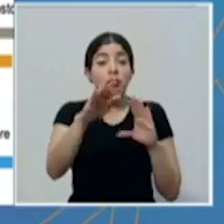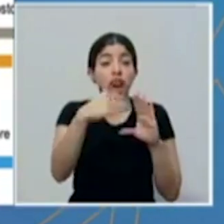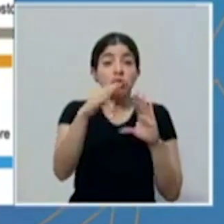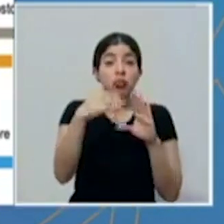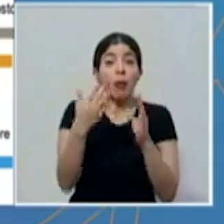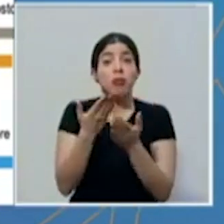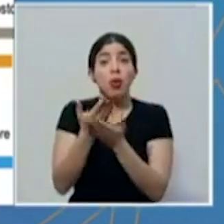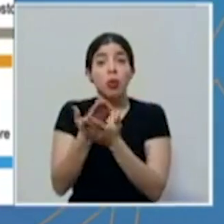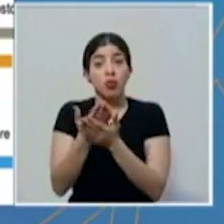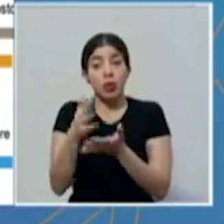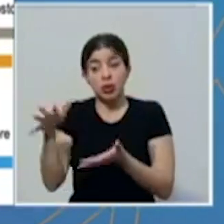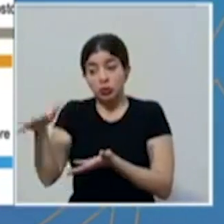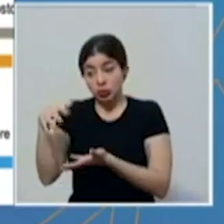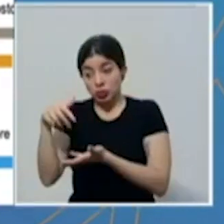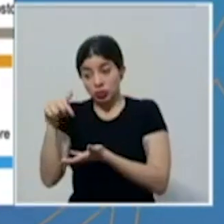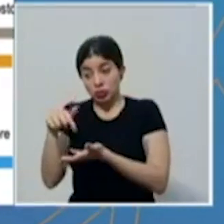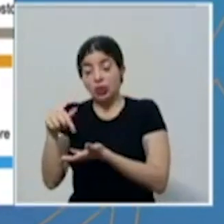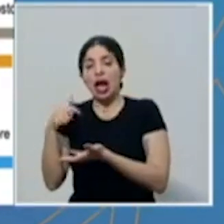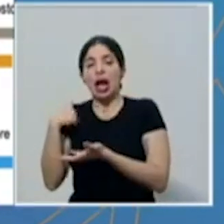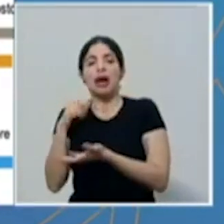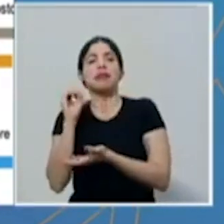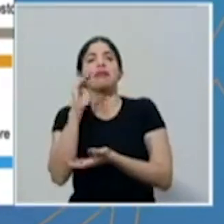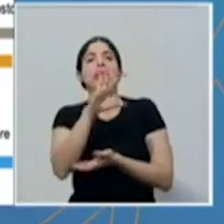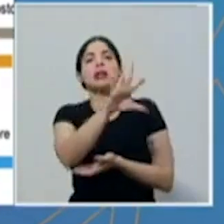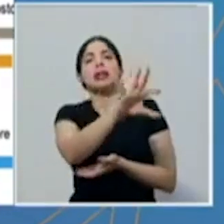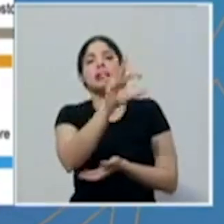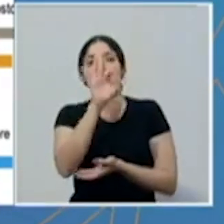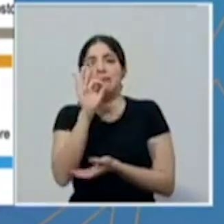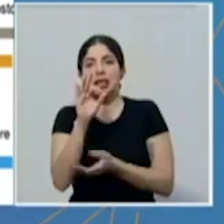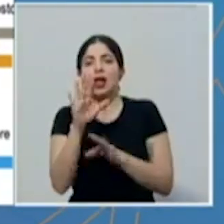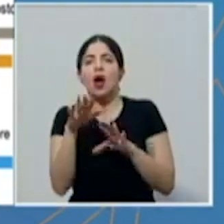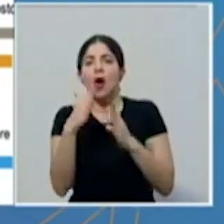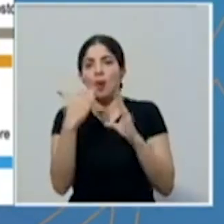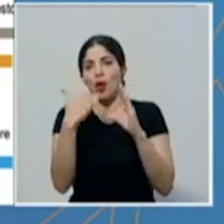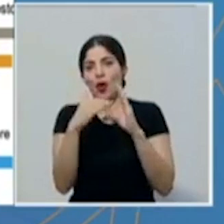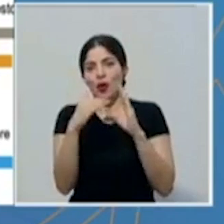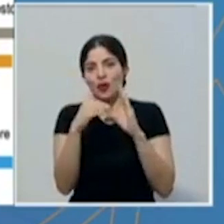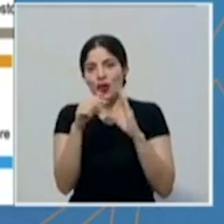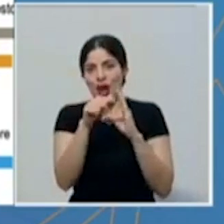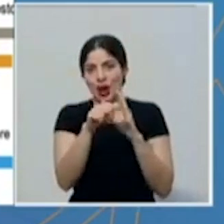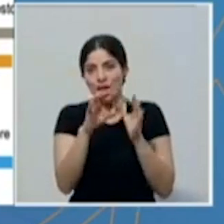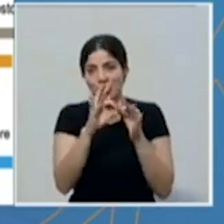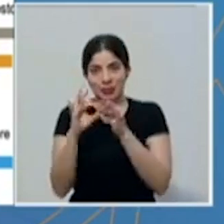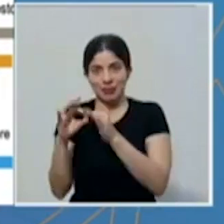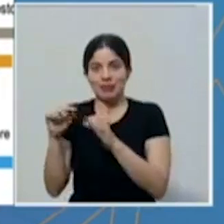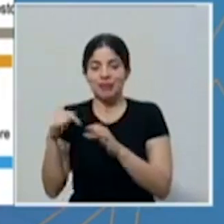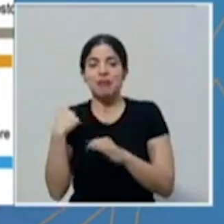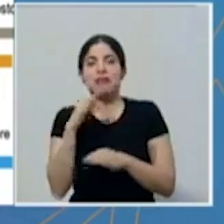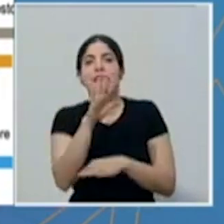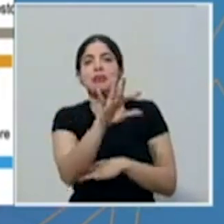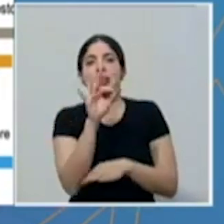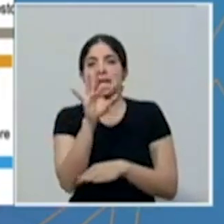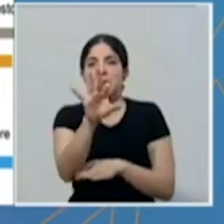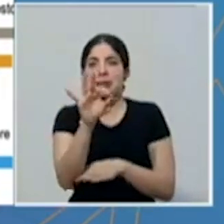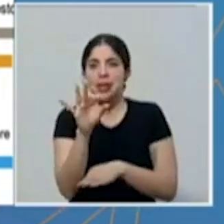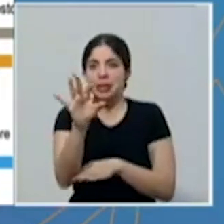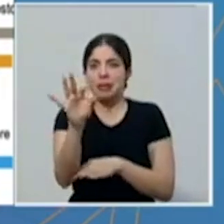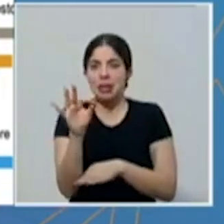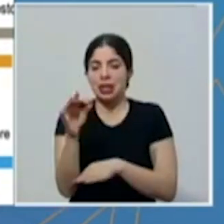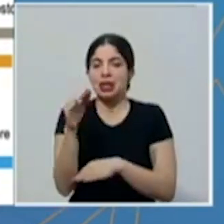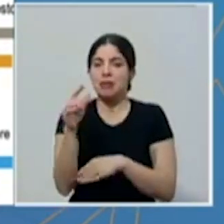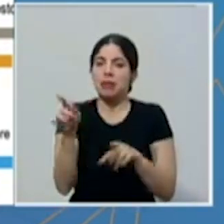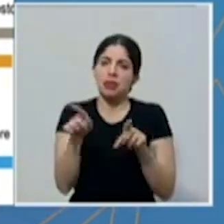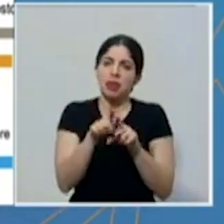estaremos haciéndoles llegar la invitación a través del correo electrónico que nos provean para ese fin y igualmente se estarán